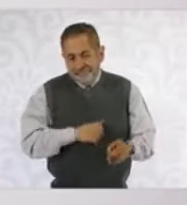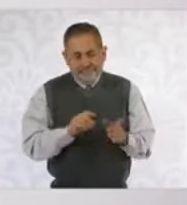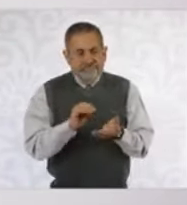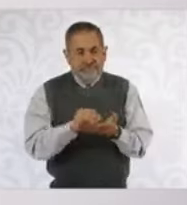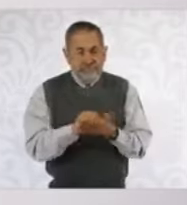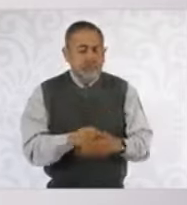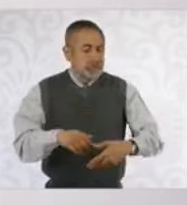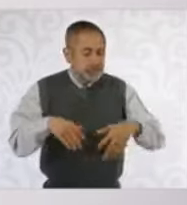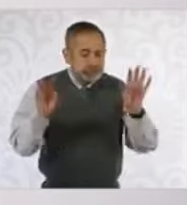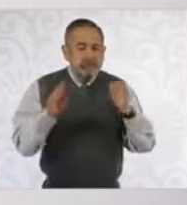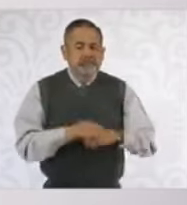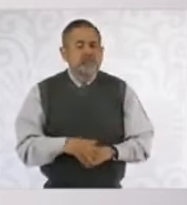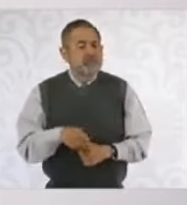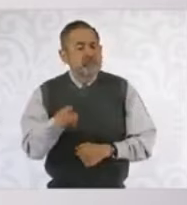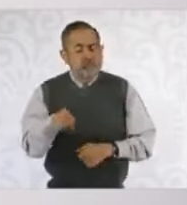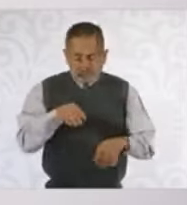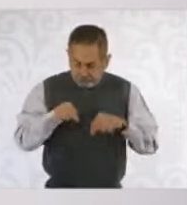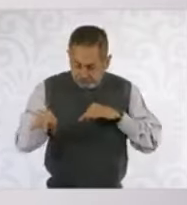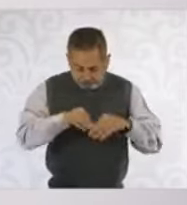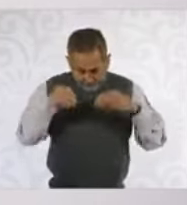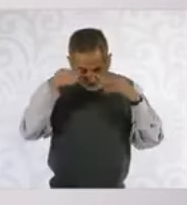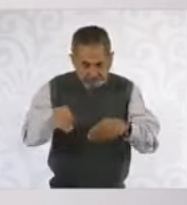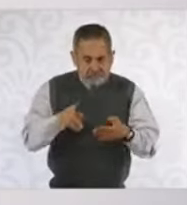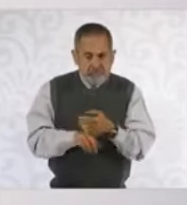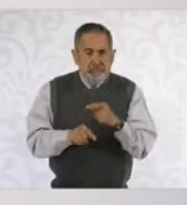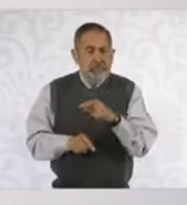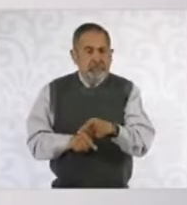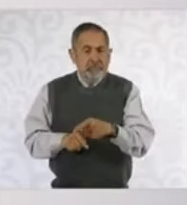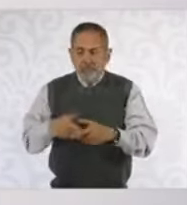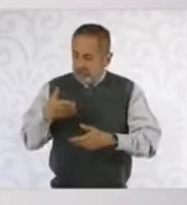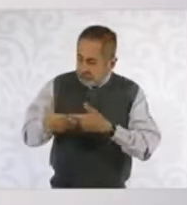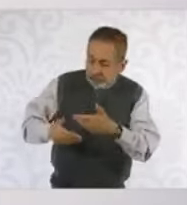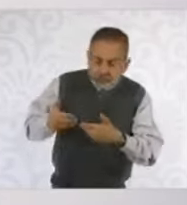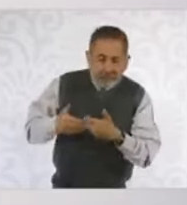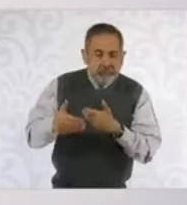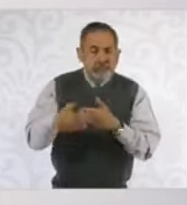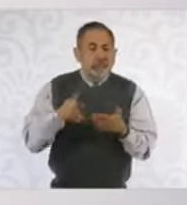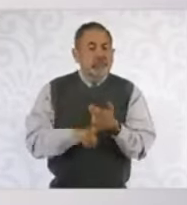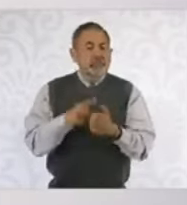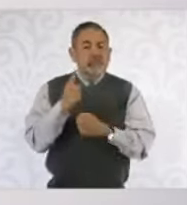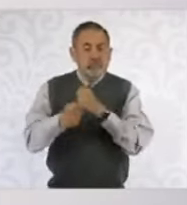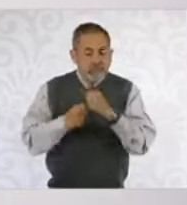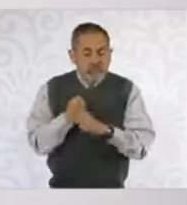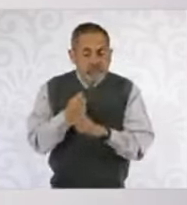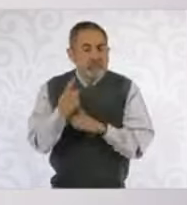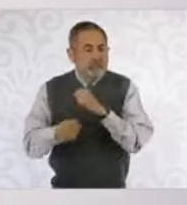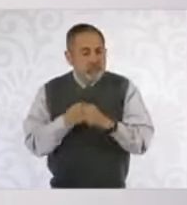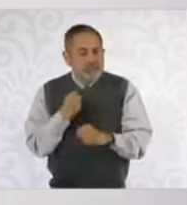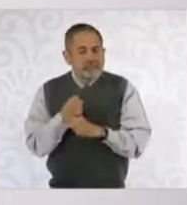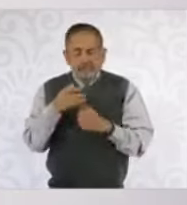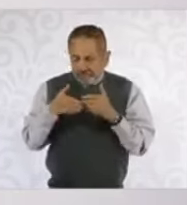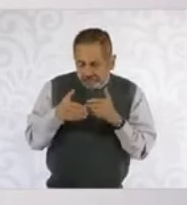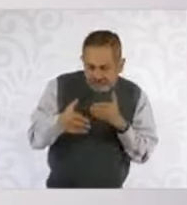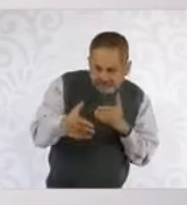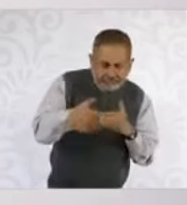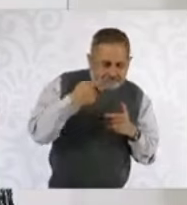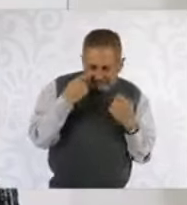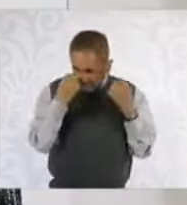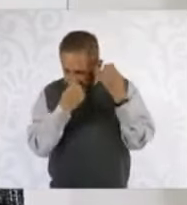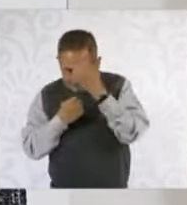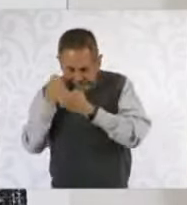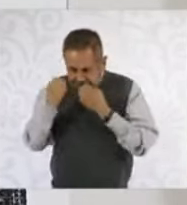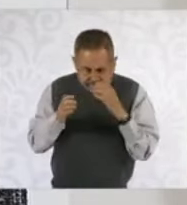Entonces, vamos a trabajar en ello y en el transcurso del año, en todo caso, revisar, porque también